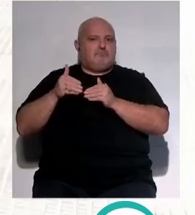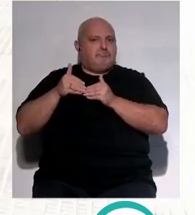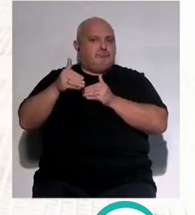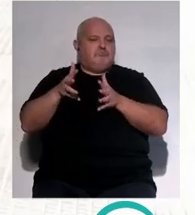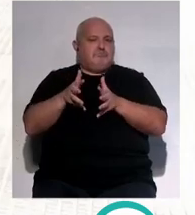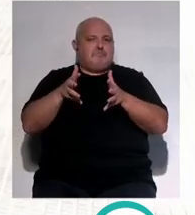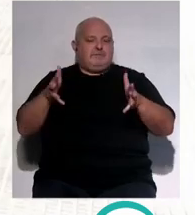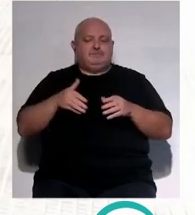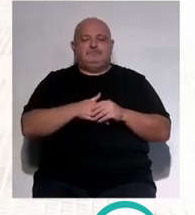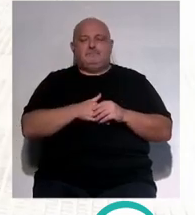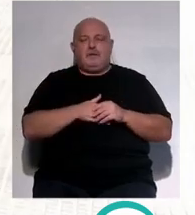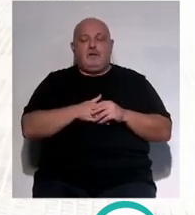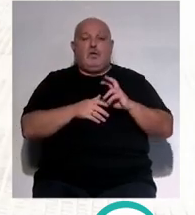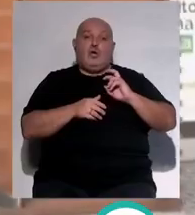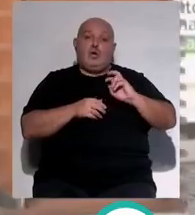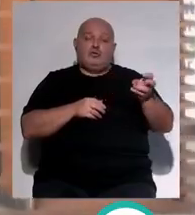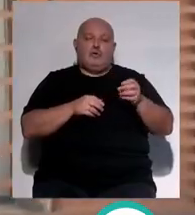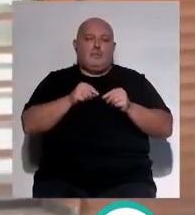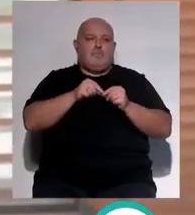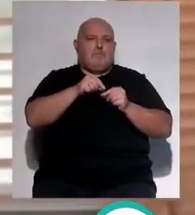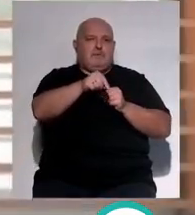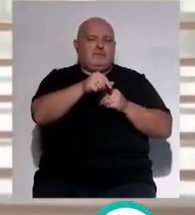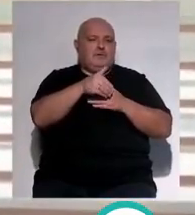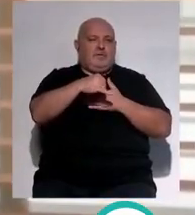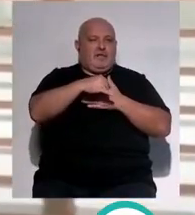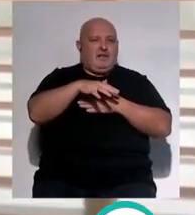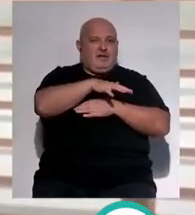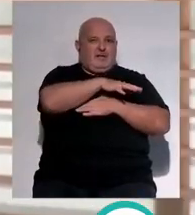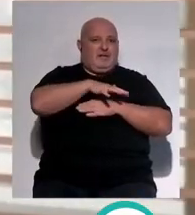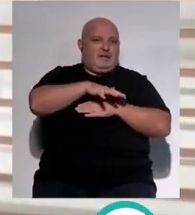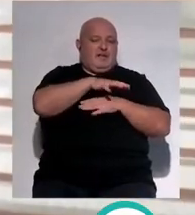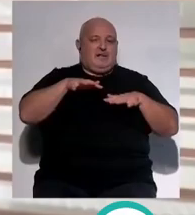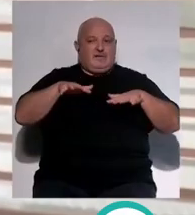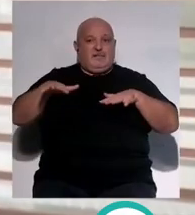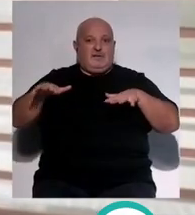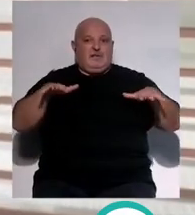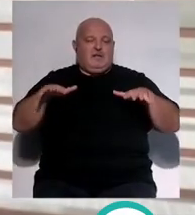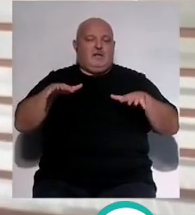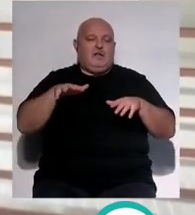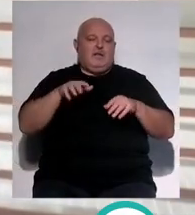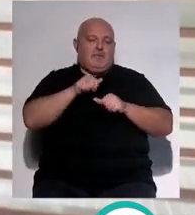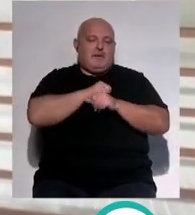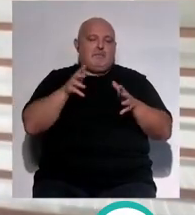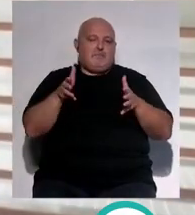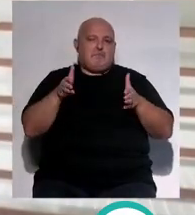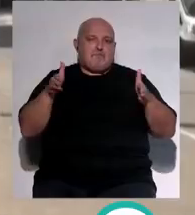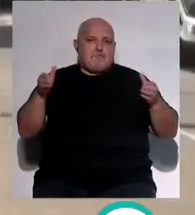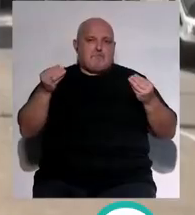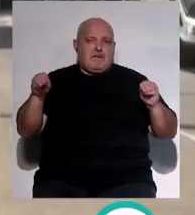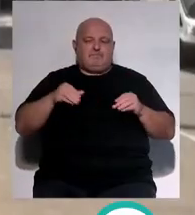con ellos y algunos otros metros colindantes con el espacio que ocupamos actualmente con el que esperamos contar